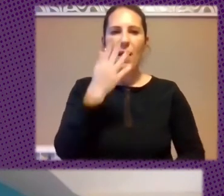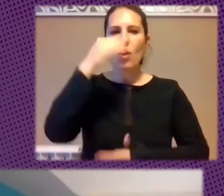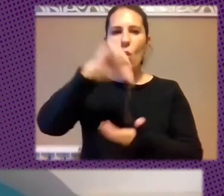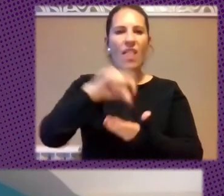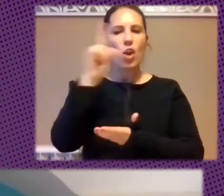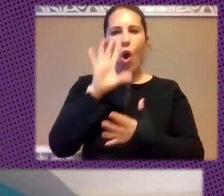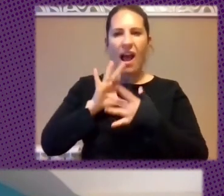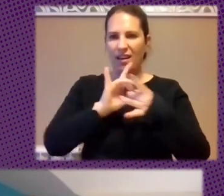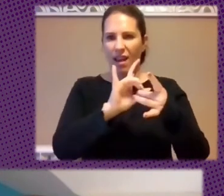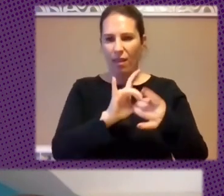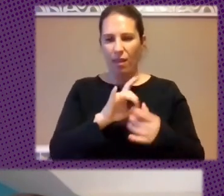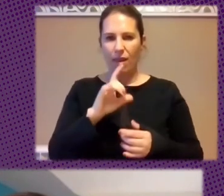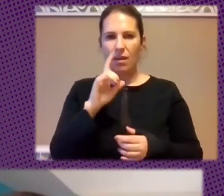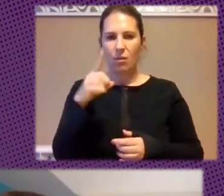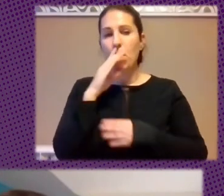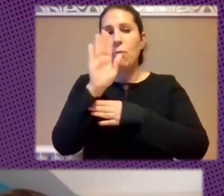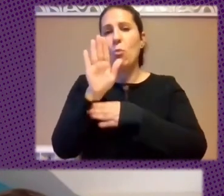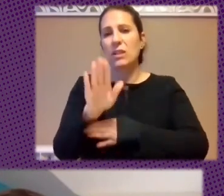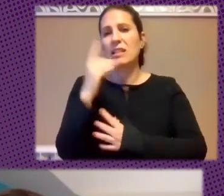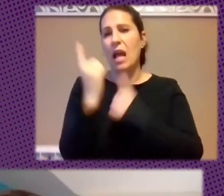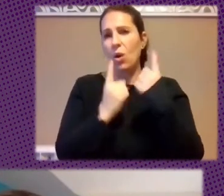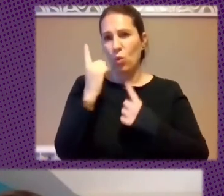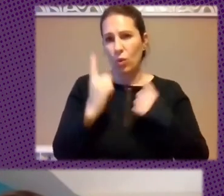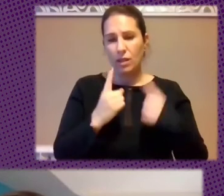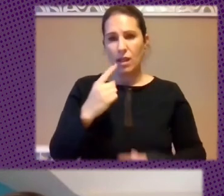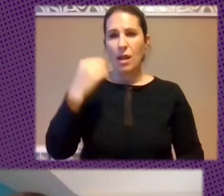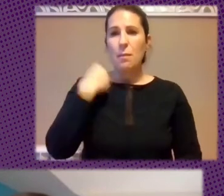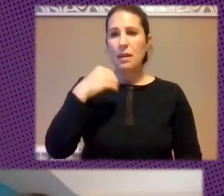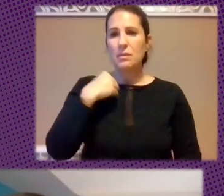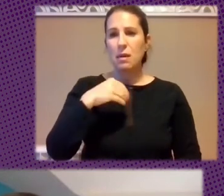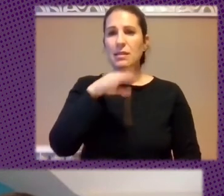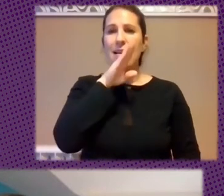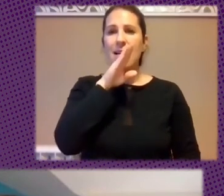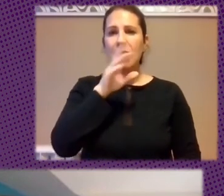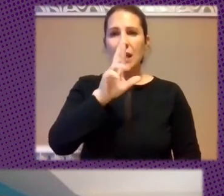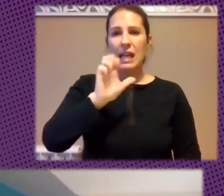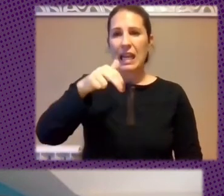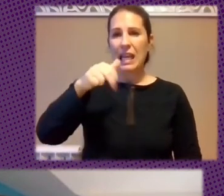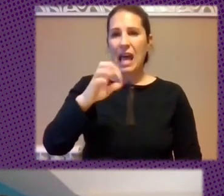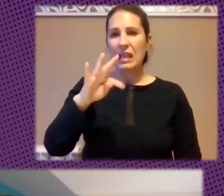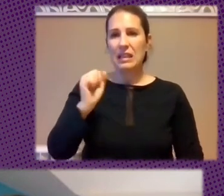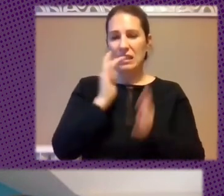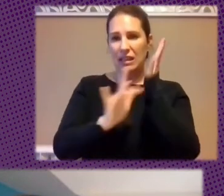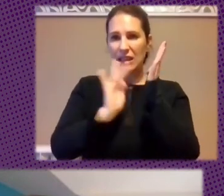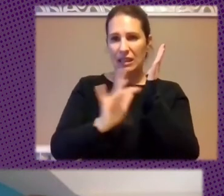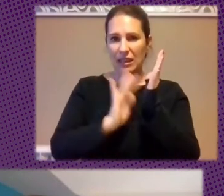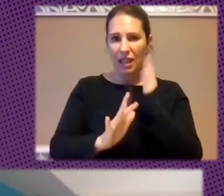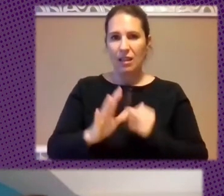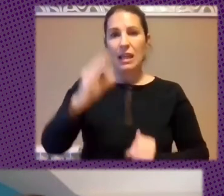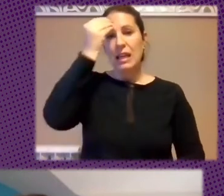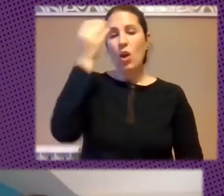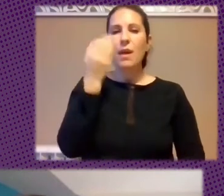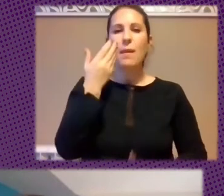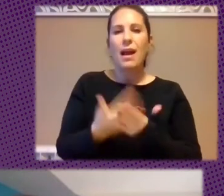Estas Son Propuestas Algunas Las Mismas Que Está Mencionando Renata Creo Que Tendríamos Que Garantizar